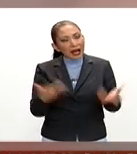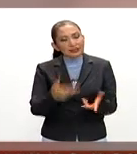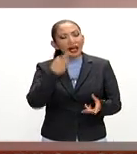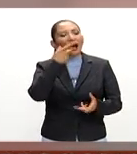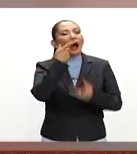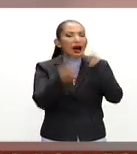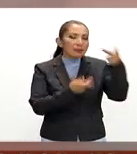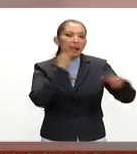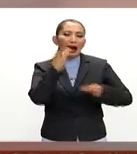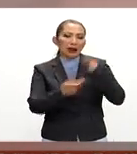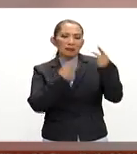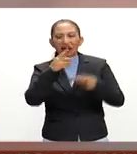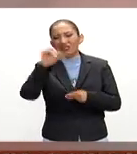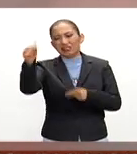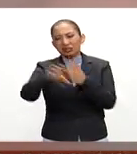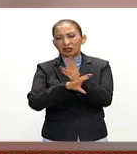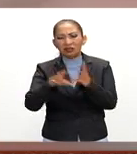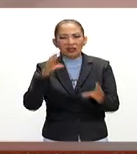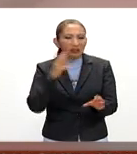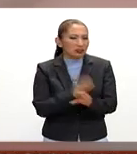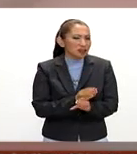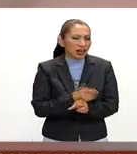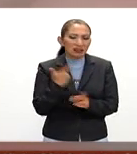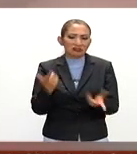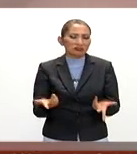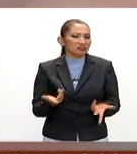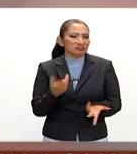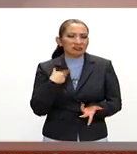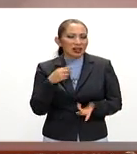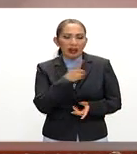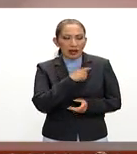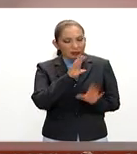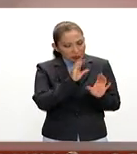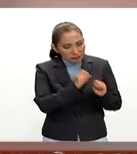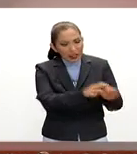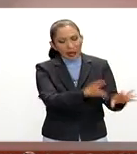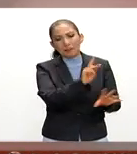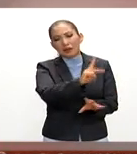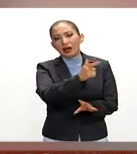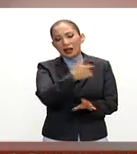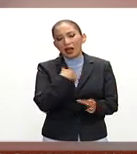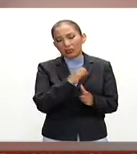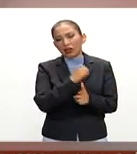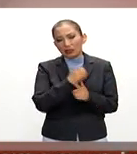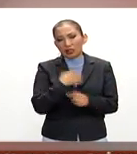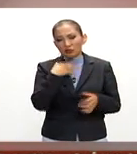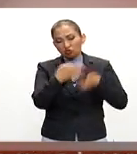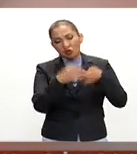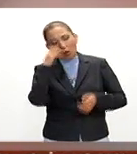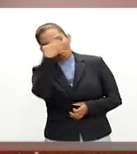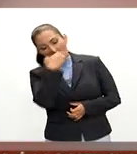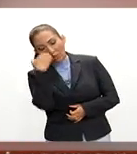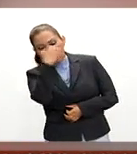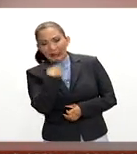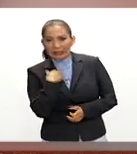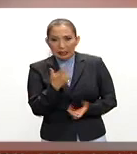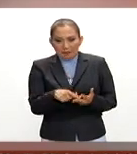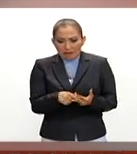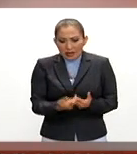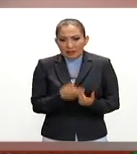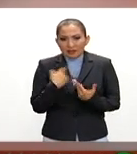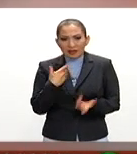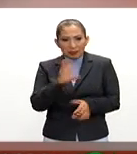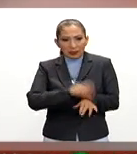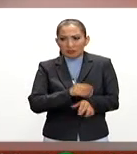comentarios al respecto a nuestros momentos. Creo que hay que dejar actuar a la PGR y a partir de ello entonces poder juzgar. Apenas se acaba de